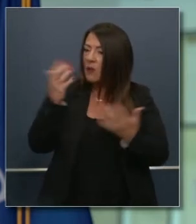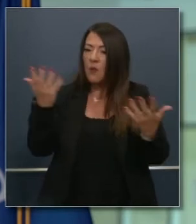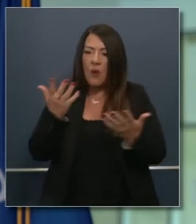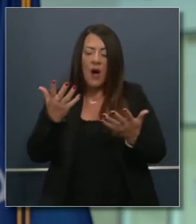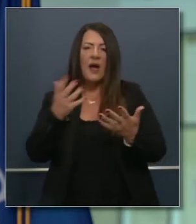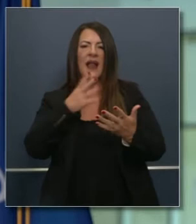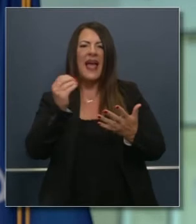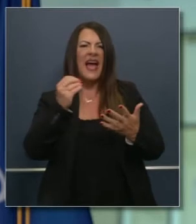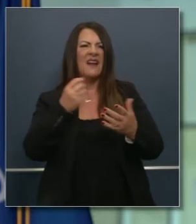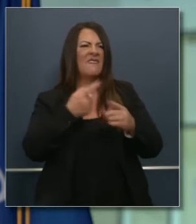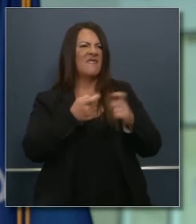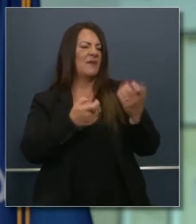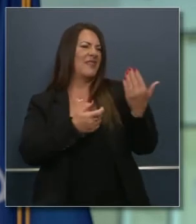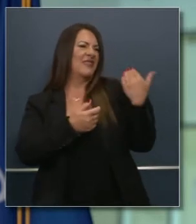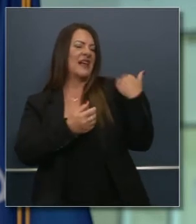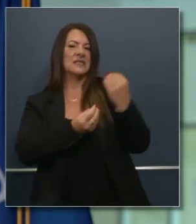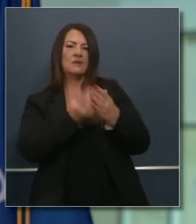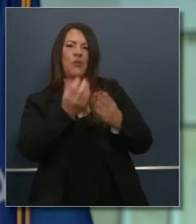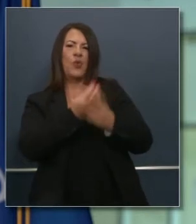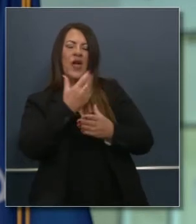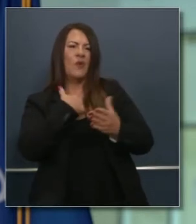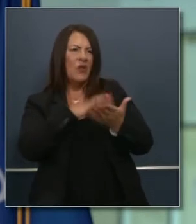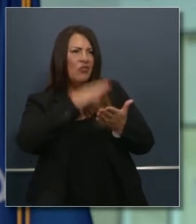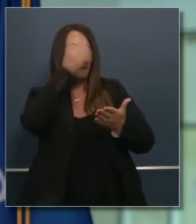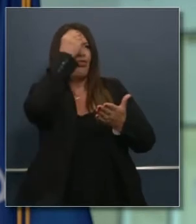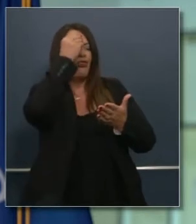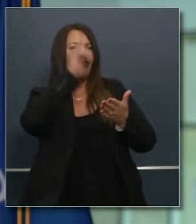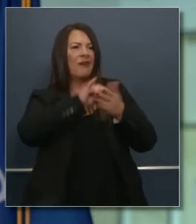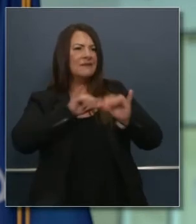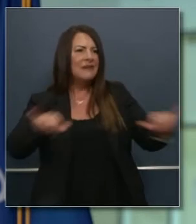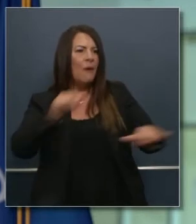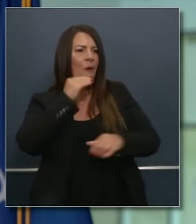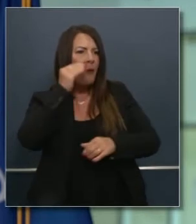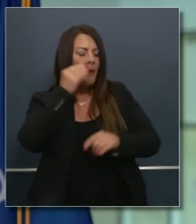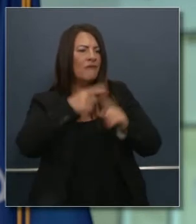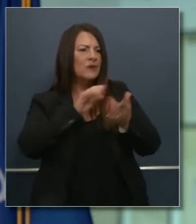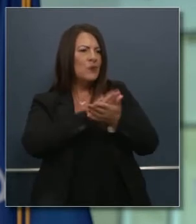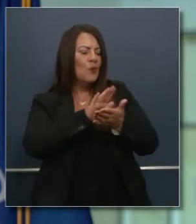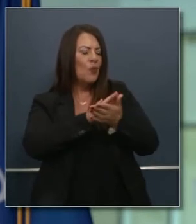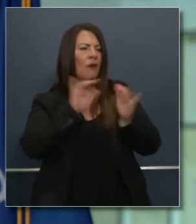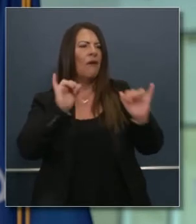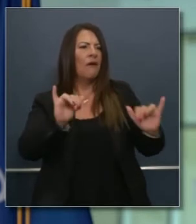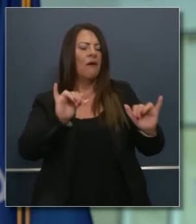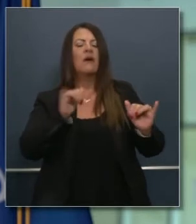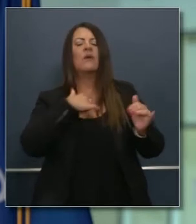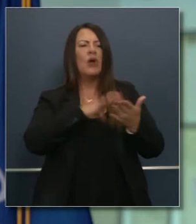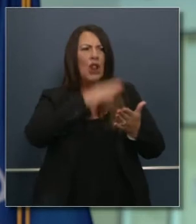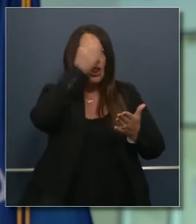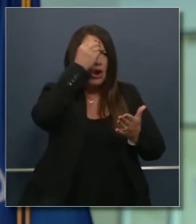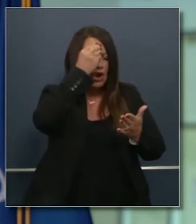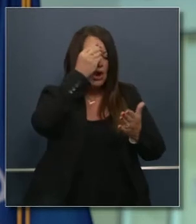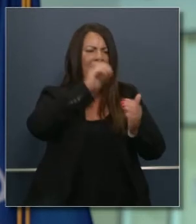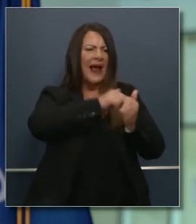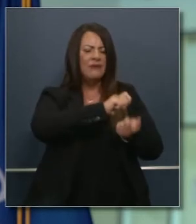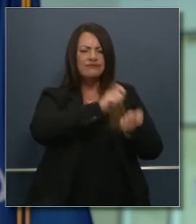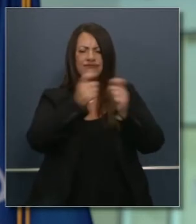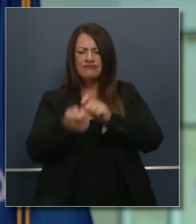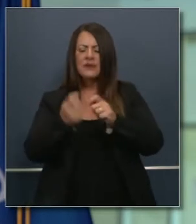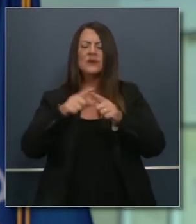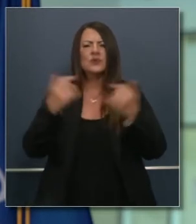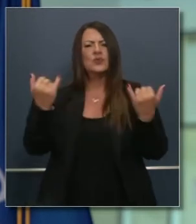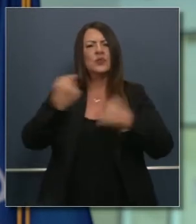lecciones hemos aprendido desde la sesión de la primavera? El reconocimiento de que todavía no tenemos algo óptimo.